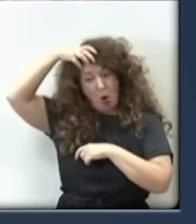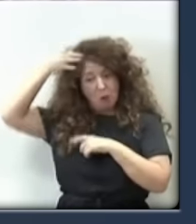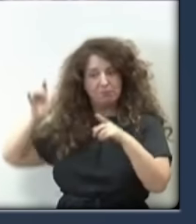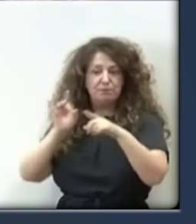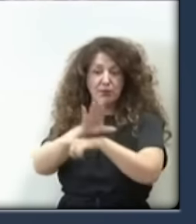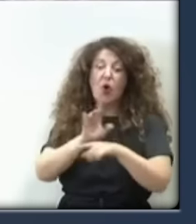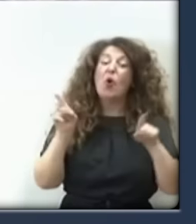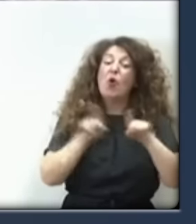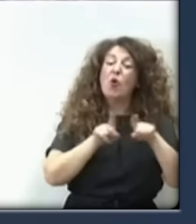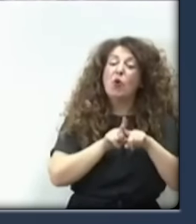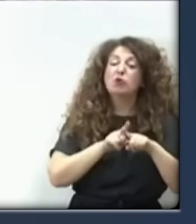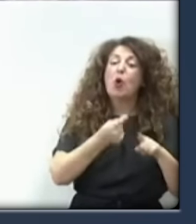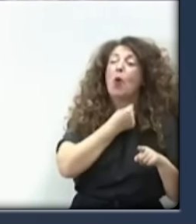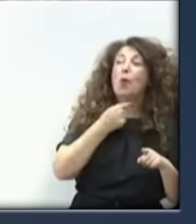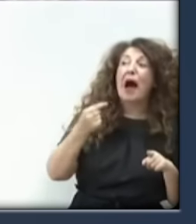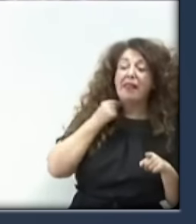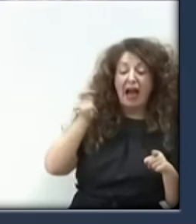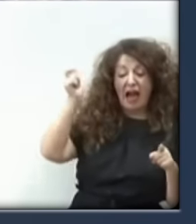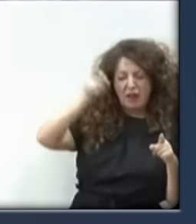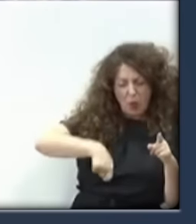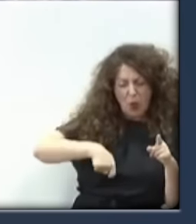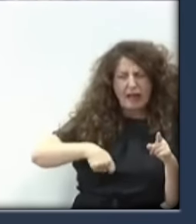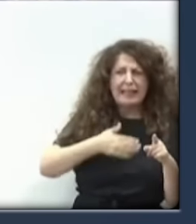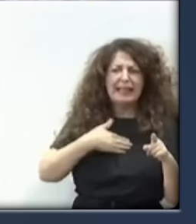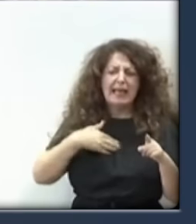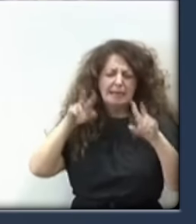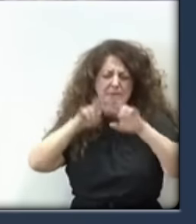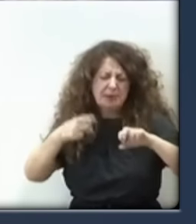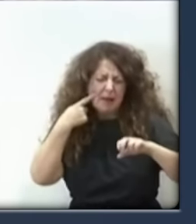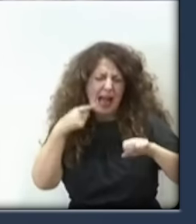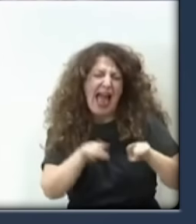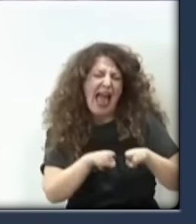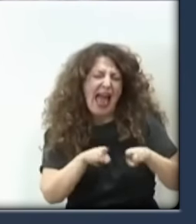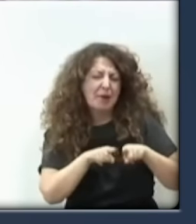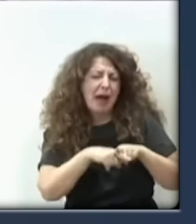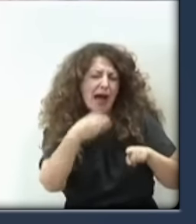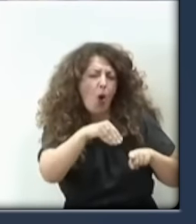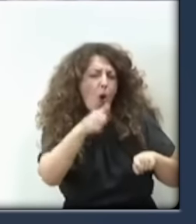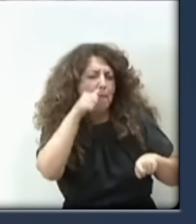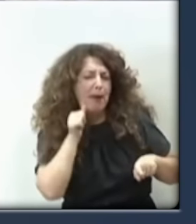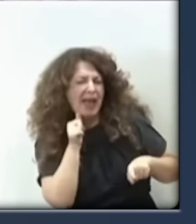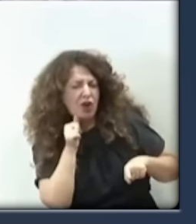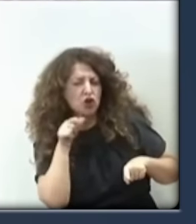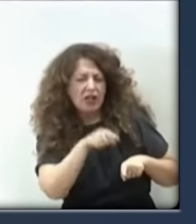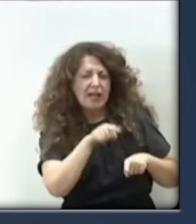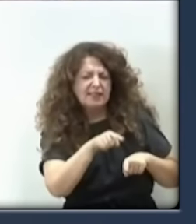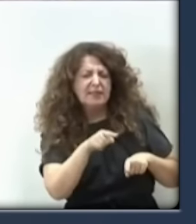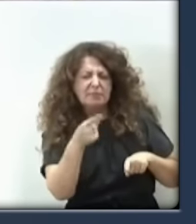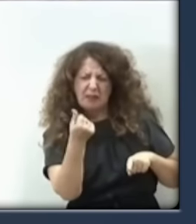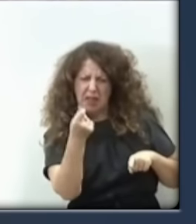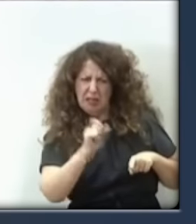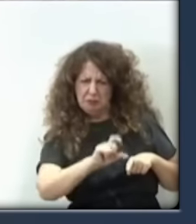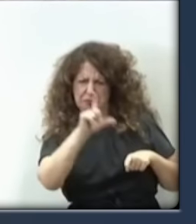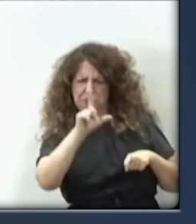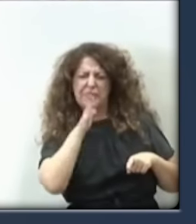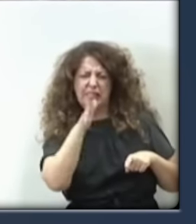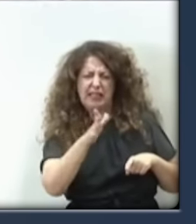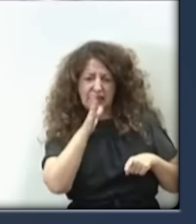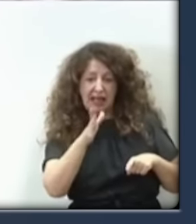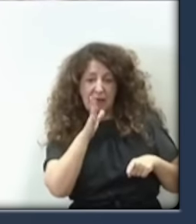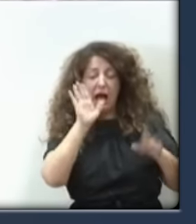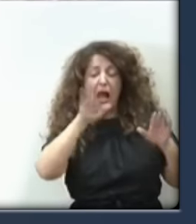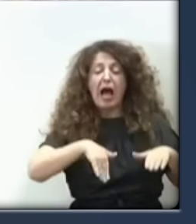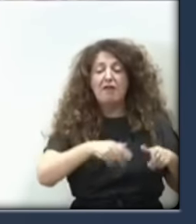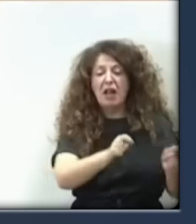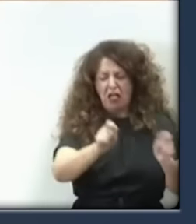de Badajoz pidió que se investigara el incremento patrimonial del hermanísimo. Y el domingo hemos sabido que el Gobierno envió un CD vacío al juez